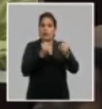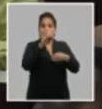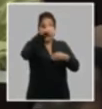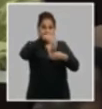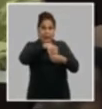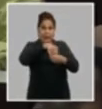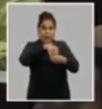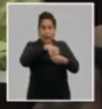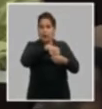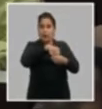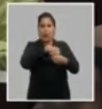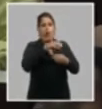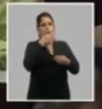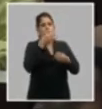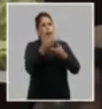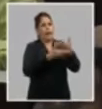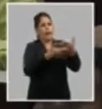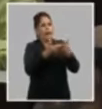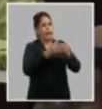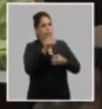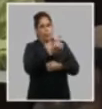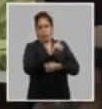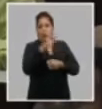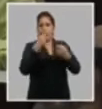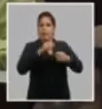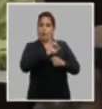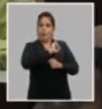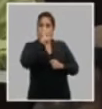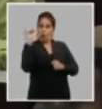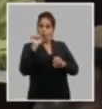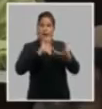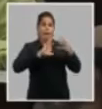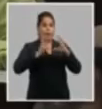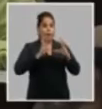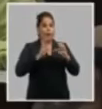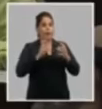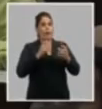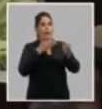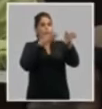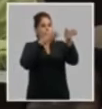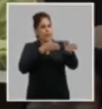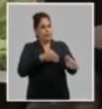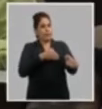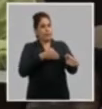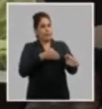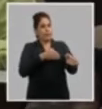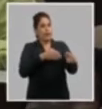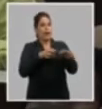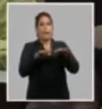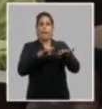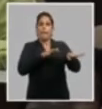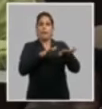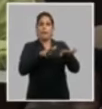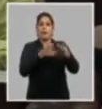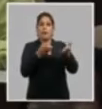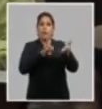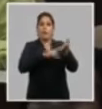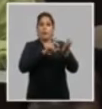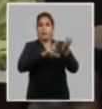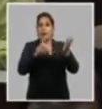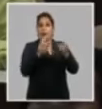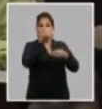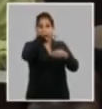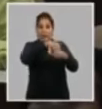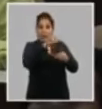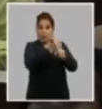interna no estamos hablando con ello de internismo sino de lograr con esa formación con esa disciplina con la preparación de la militancia del